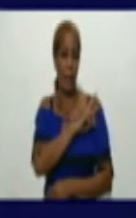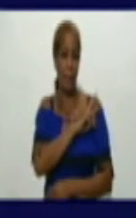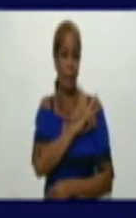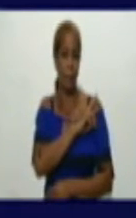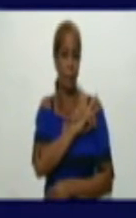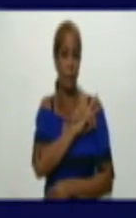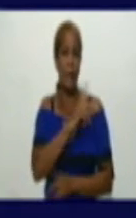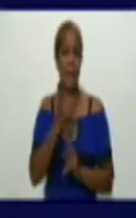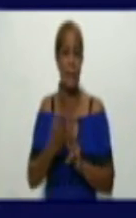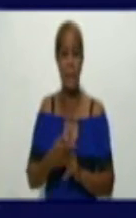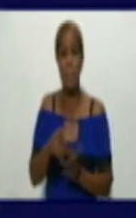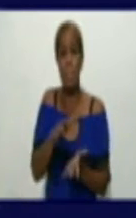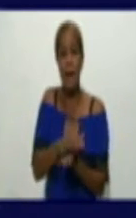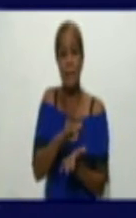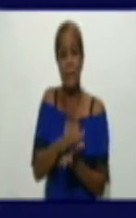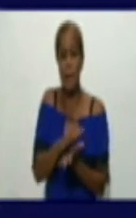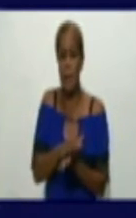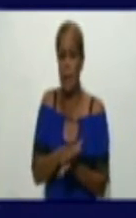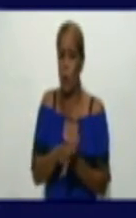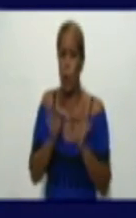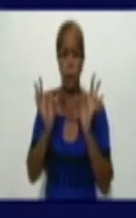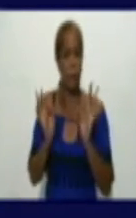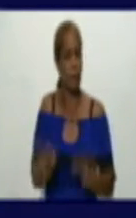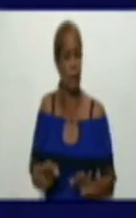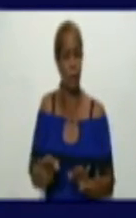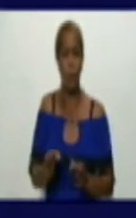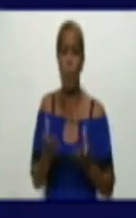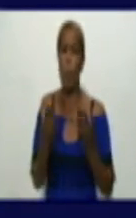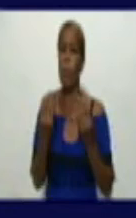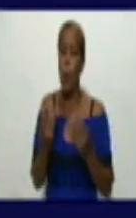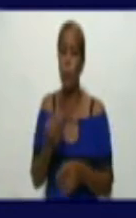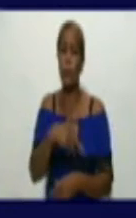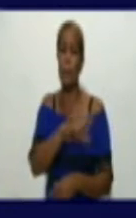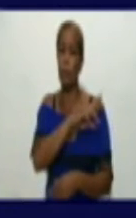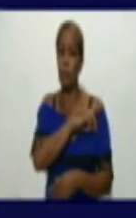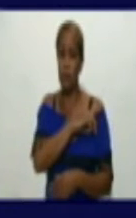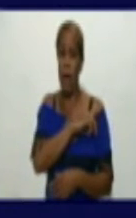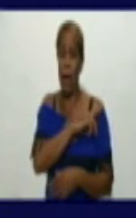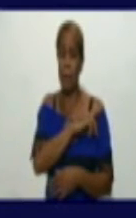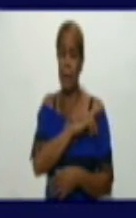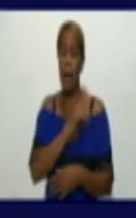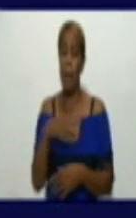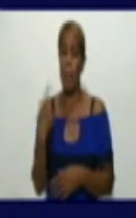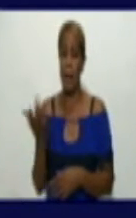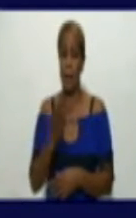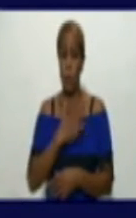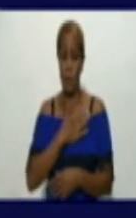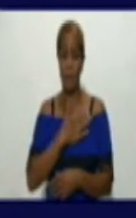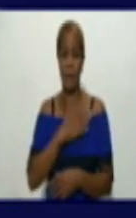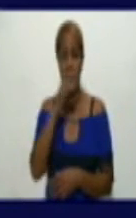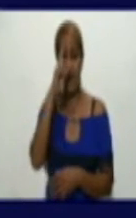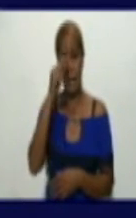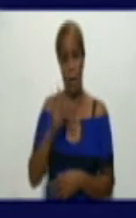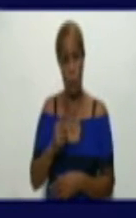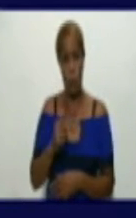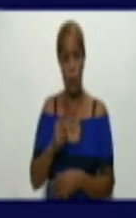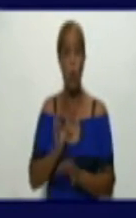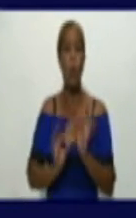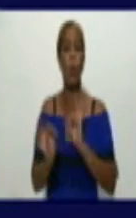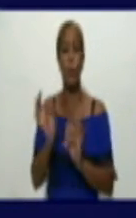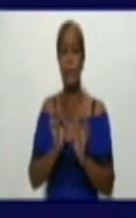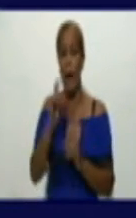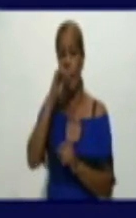mantener una actitud muy, muy responsable para con nuestra salud, la de nuestra familia, proteger a nuestros niños, a nuestros ancianos,